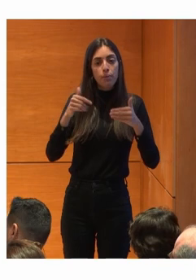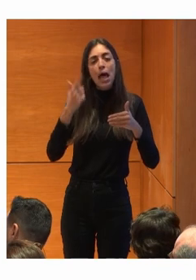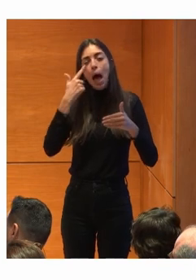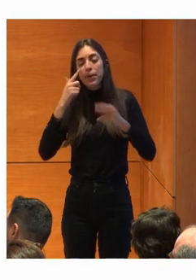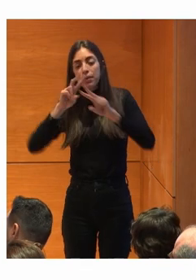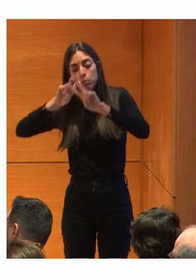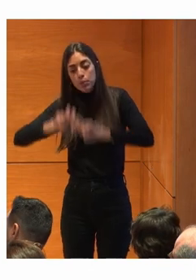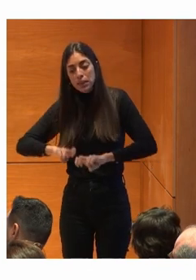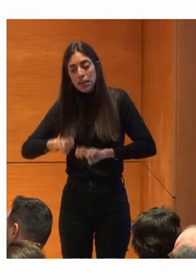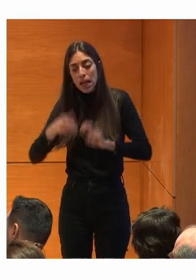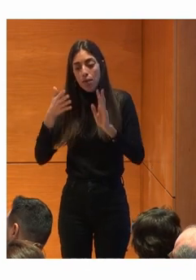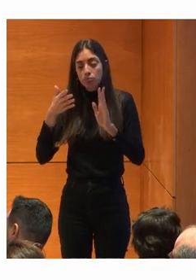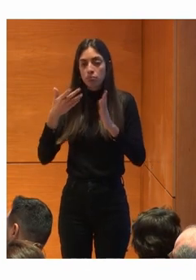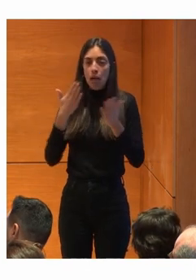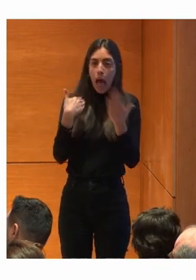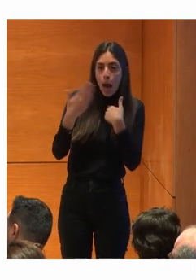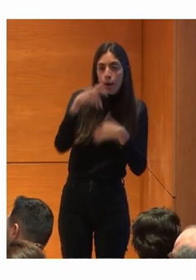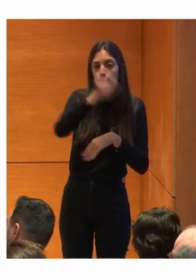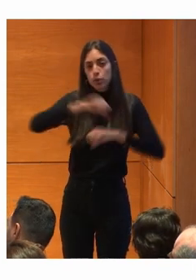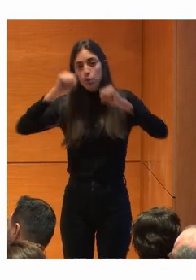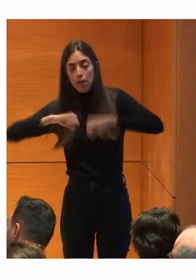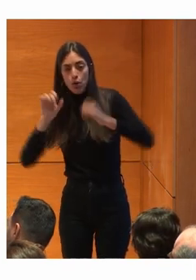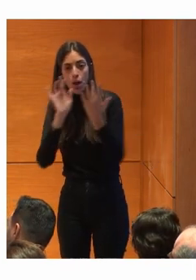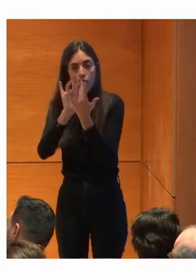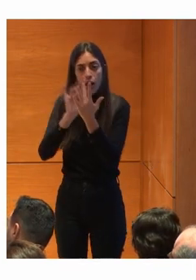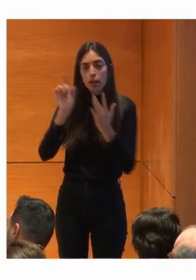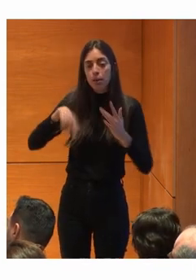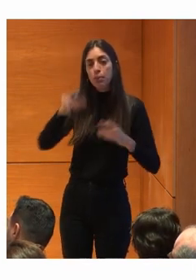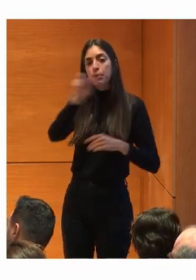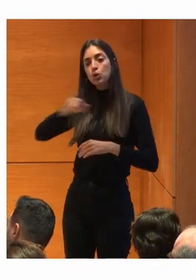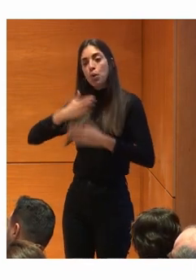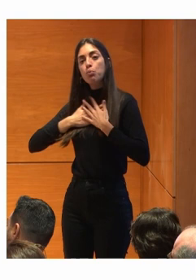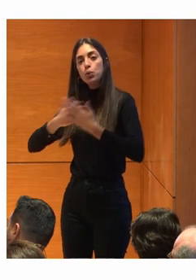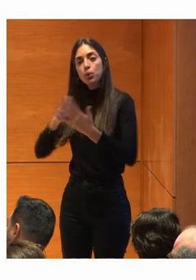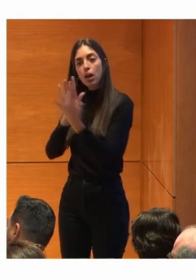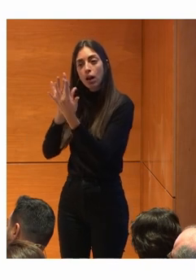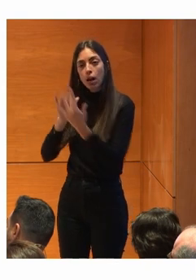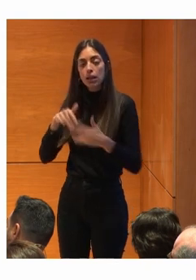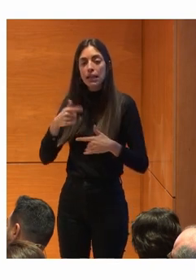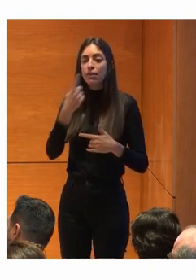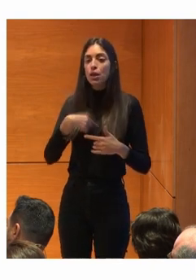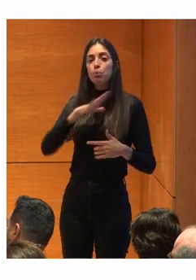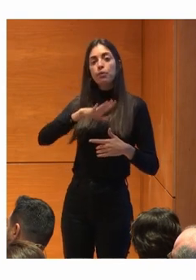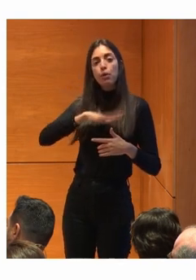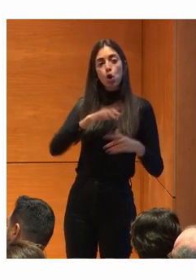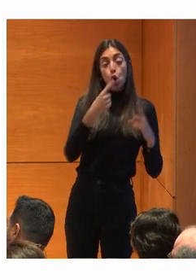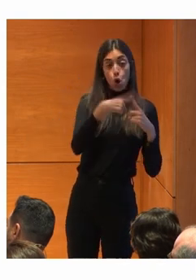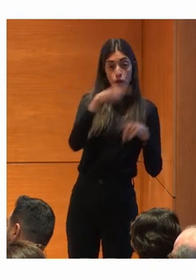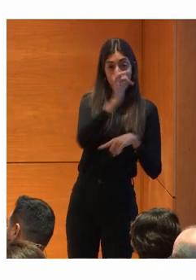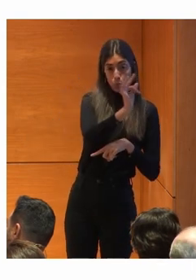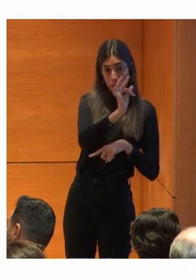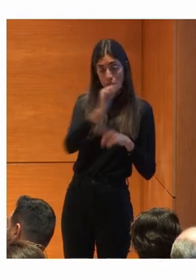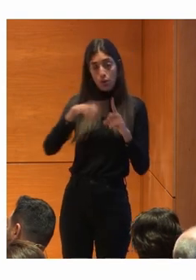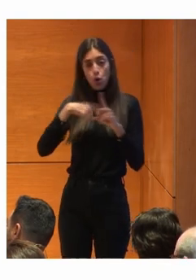que pasa aquí Habla con las personas mayores Habla con las personas voluntarias Y dirnos que has encontrado De bueno y de malo Porque